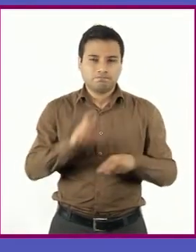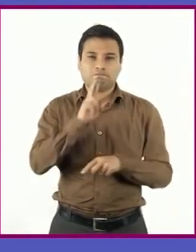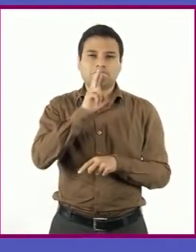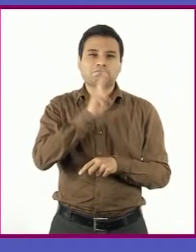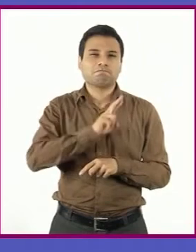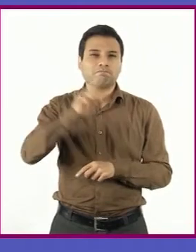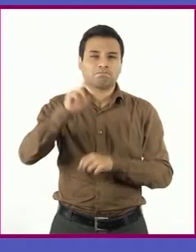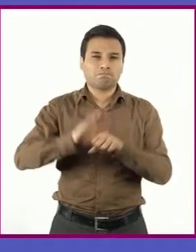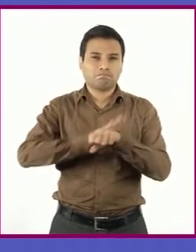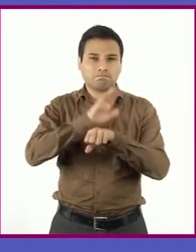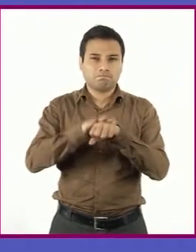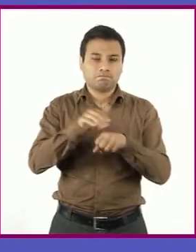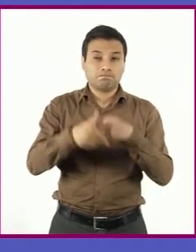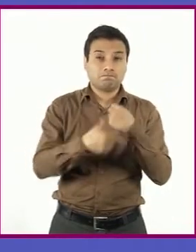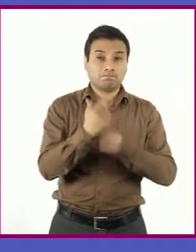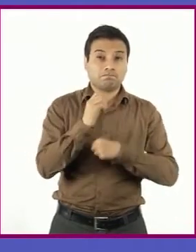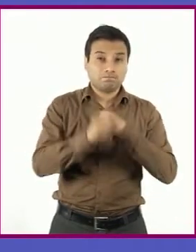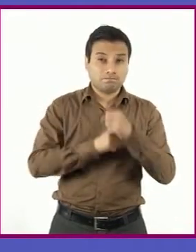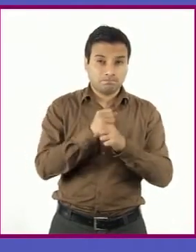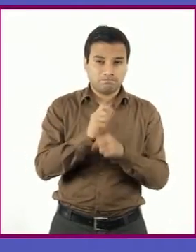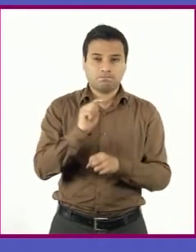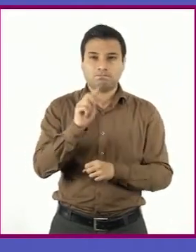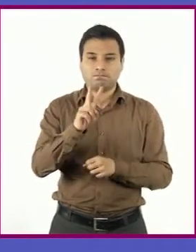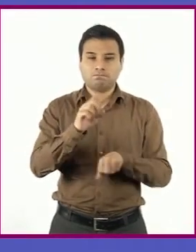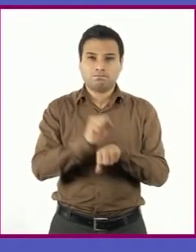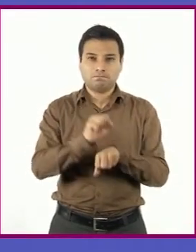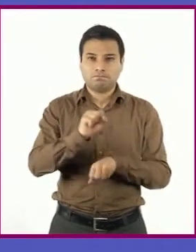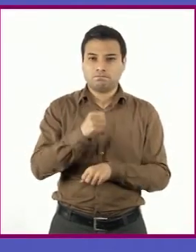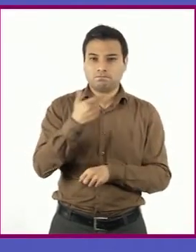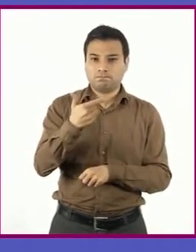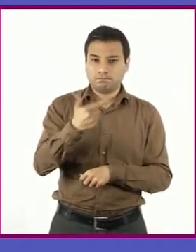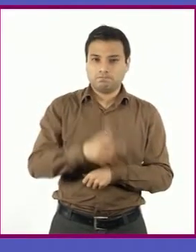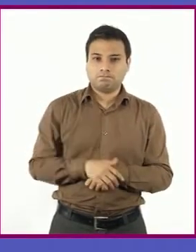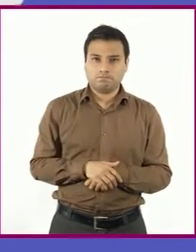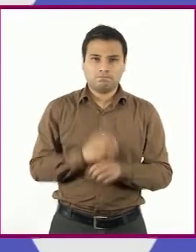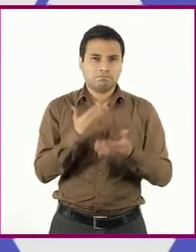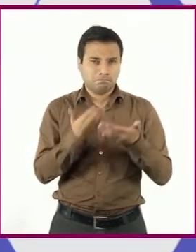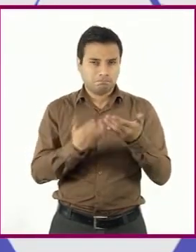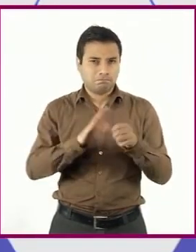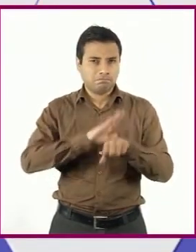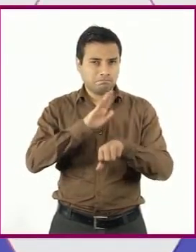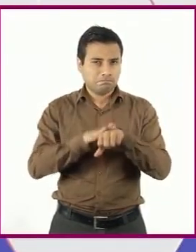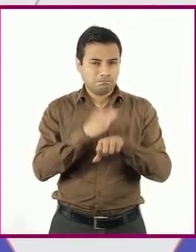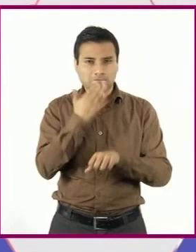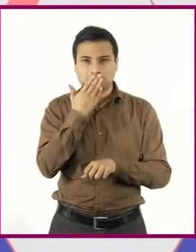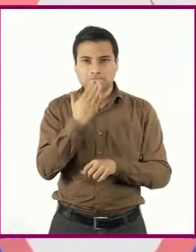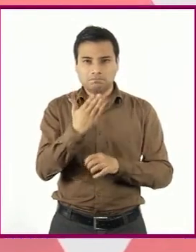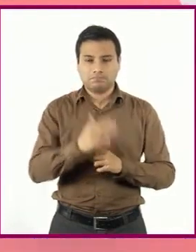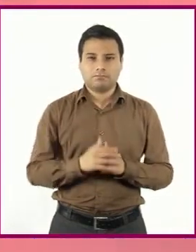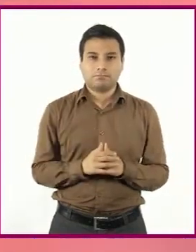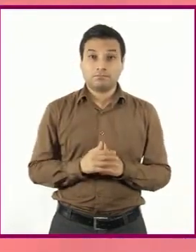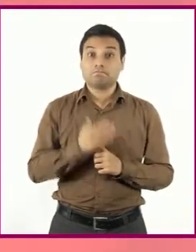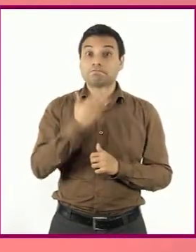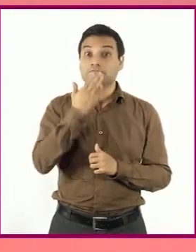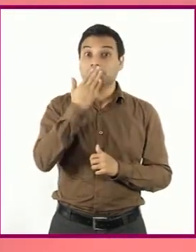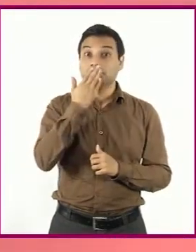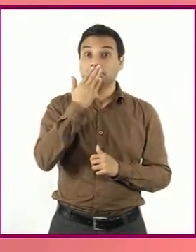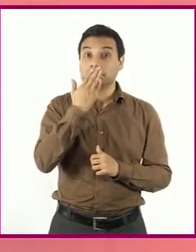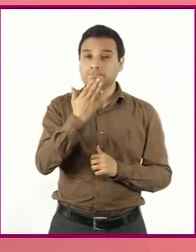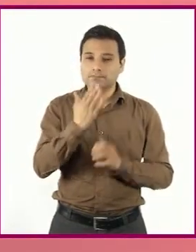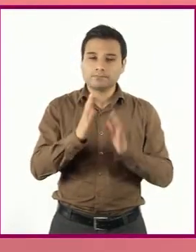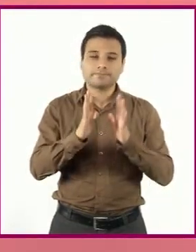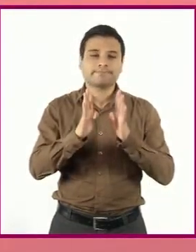A los 12 años ingresé a la telesecundaria 67 y voy con buen promedio. ¡Qué bien, profesora! Ya